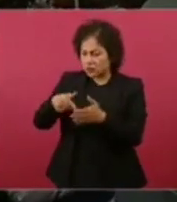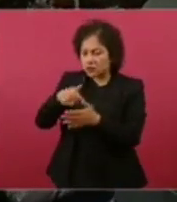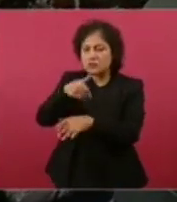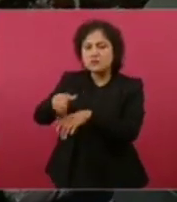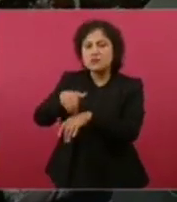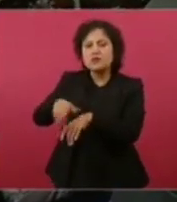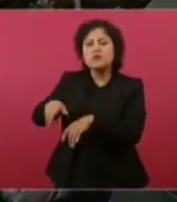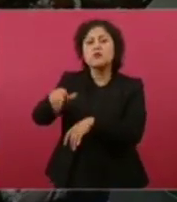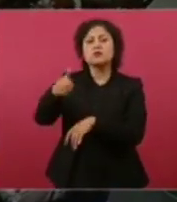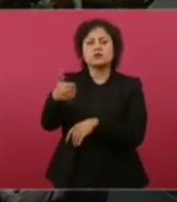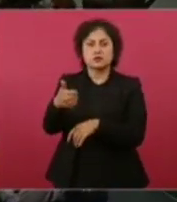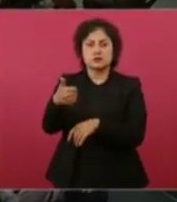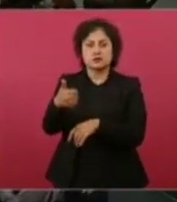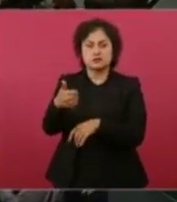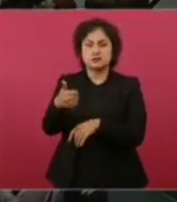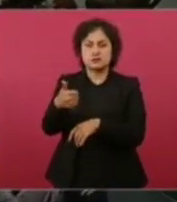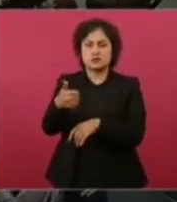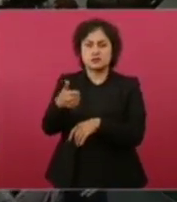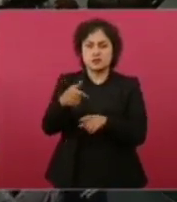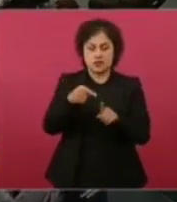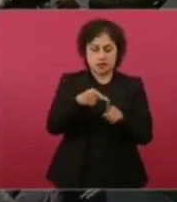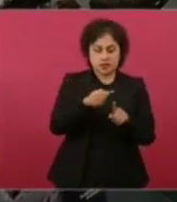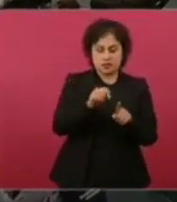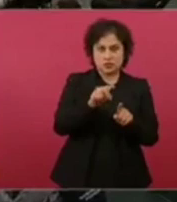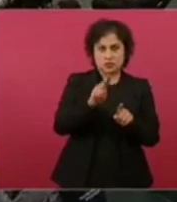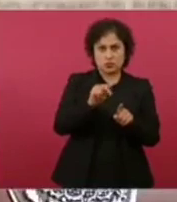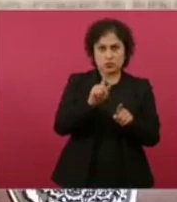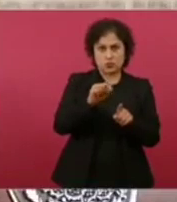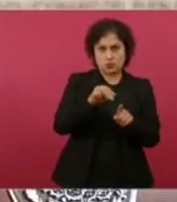Tulum a Chetumal,